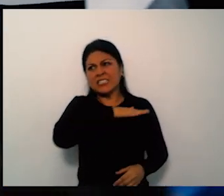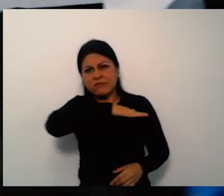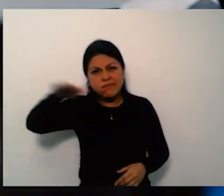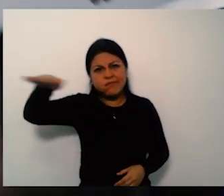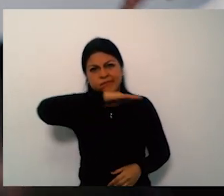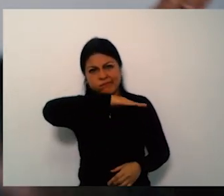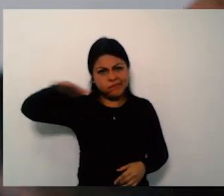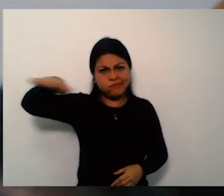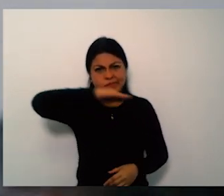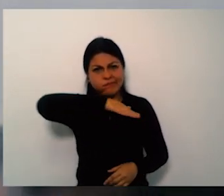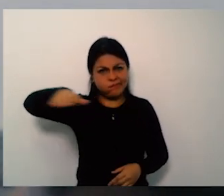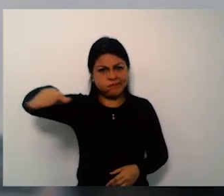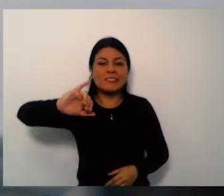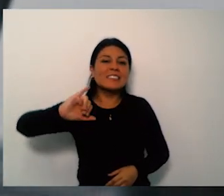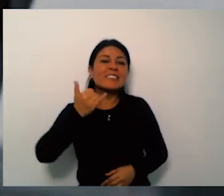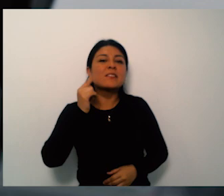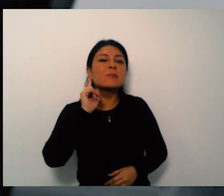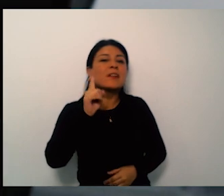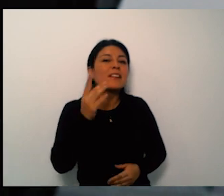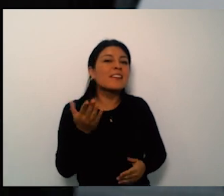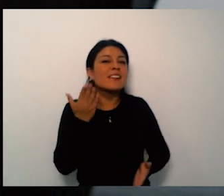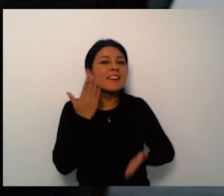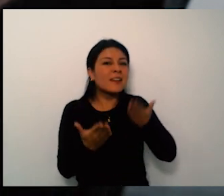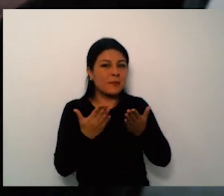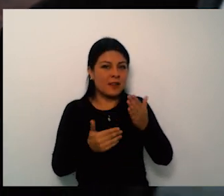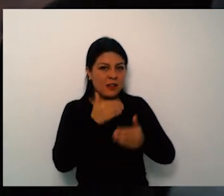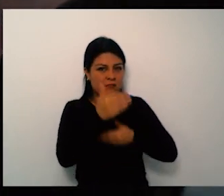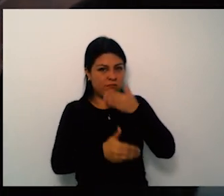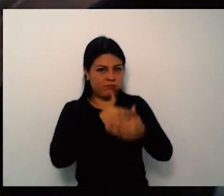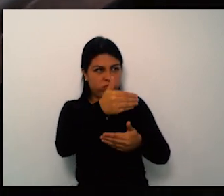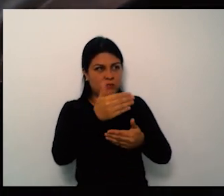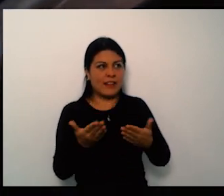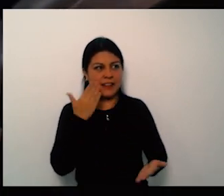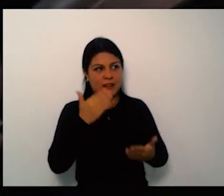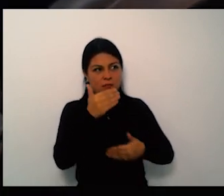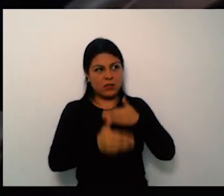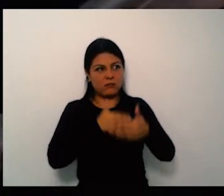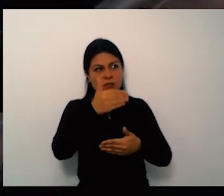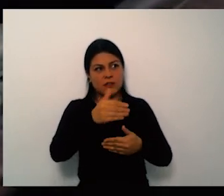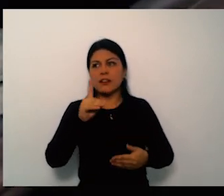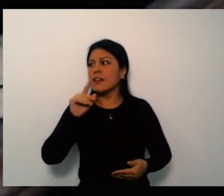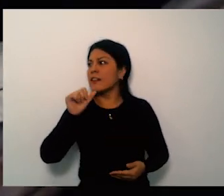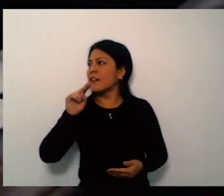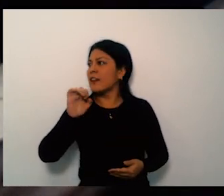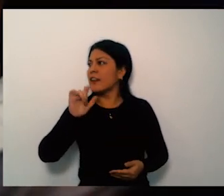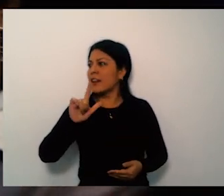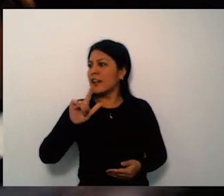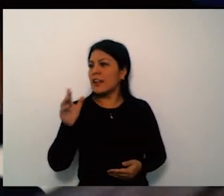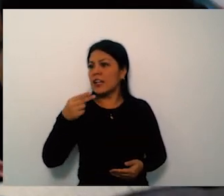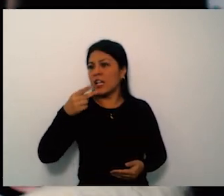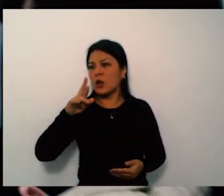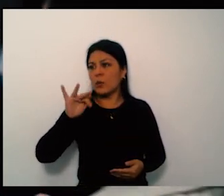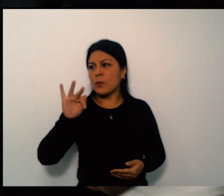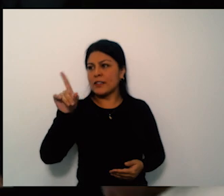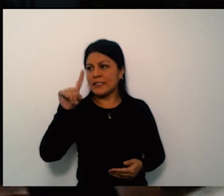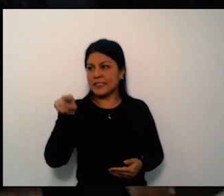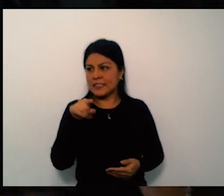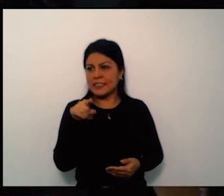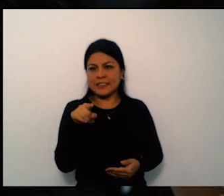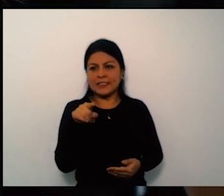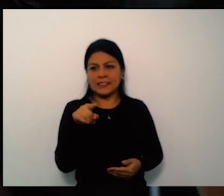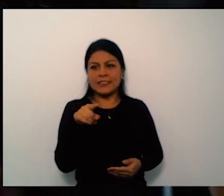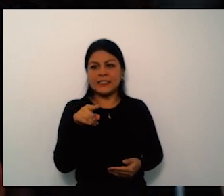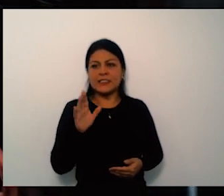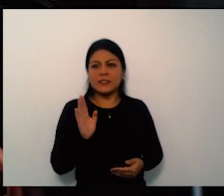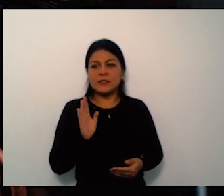implementado desde la surred para ampliar la oferta de servicios de especialistas y otra se